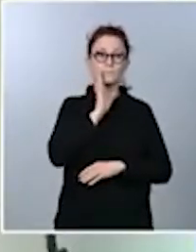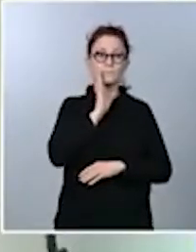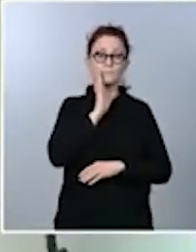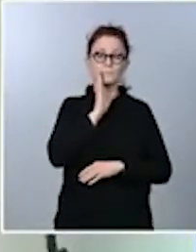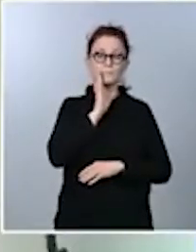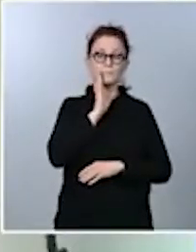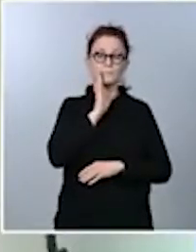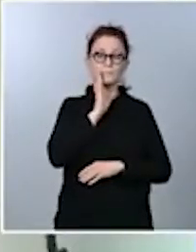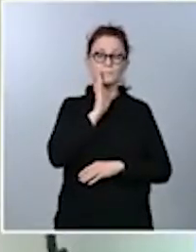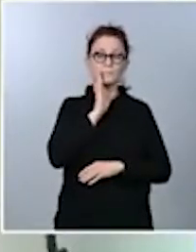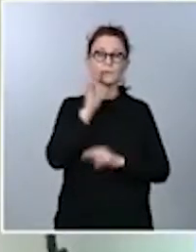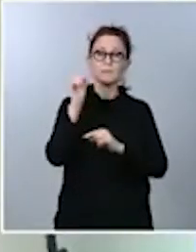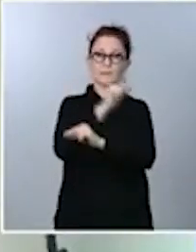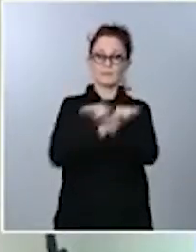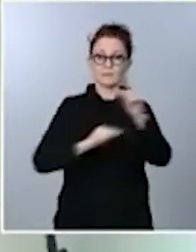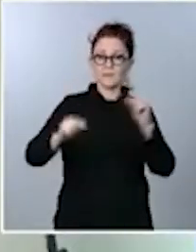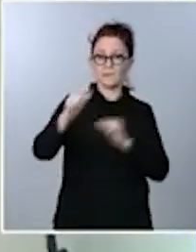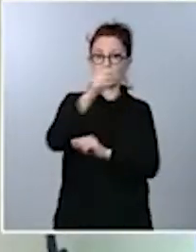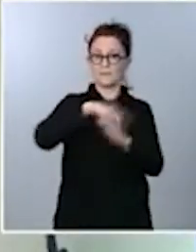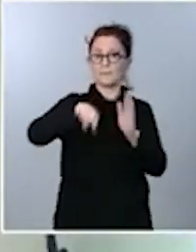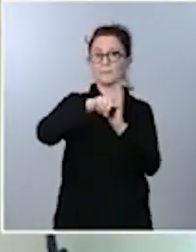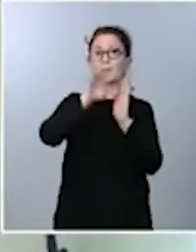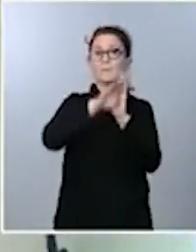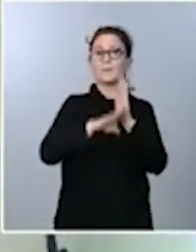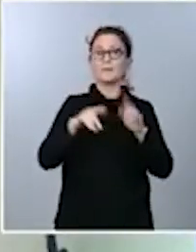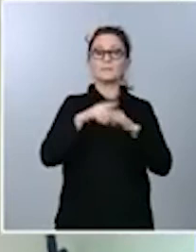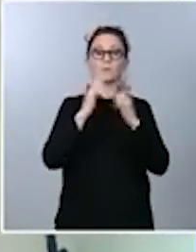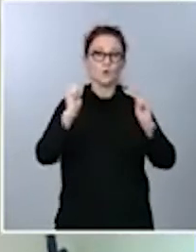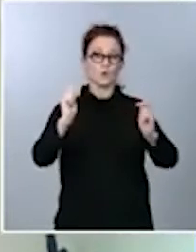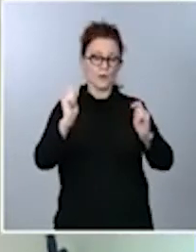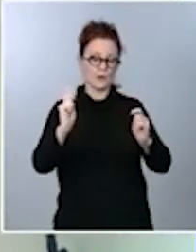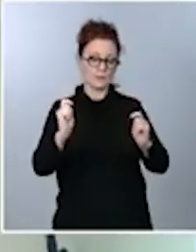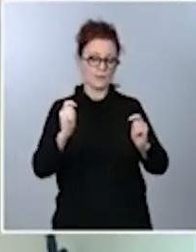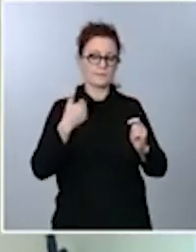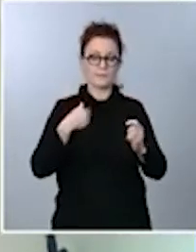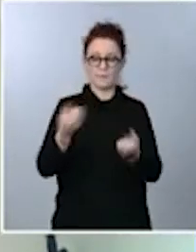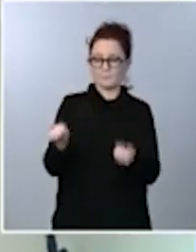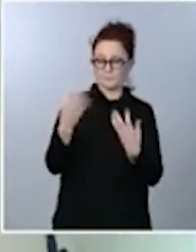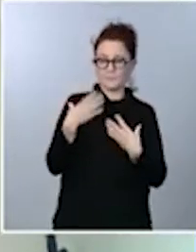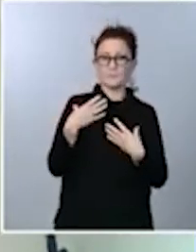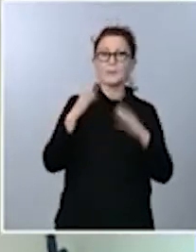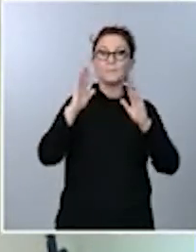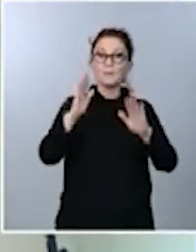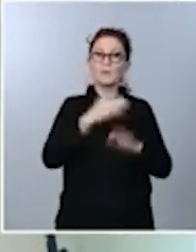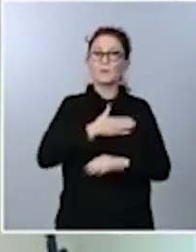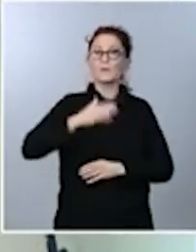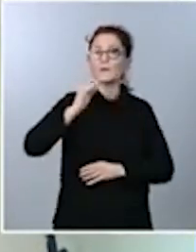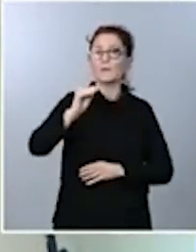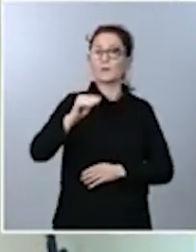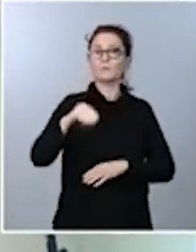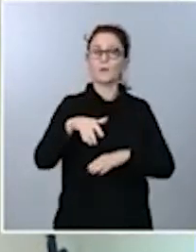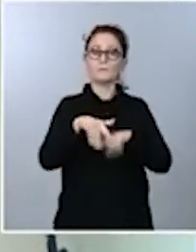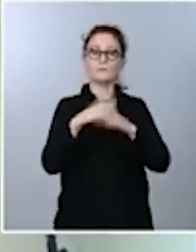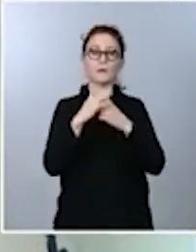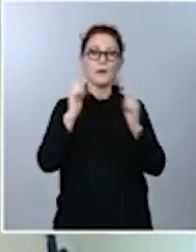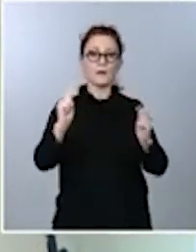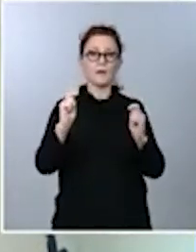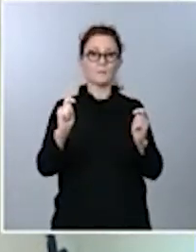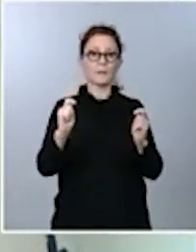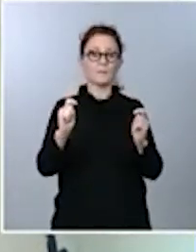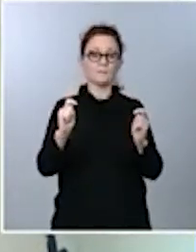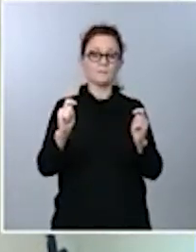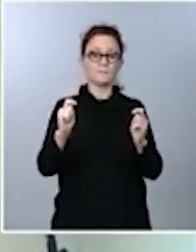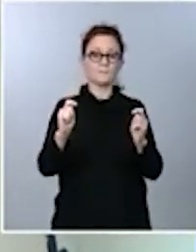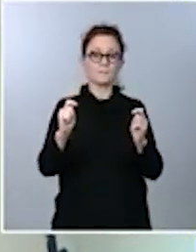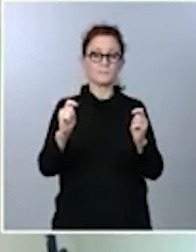está en debate esta medida del estado de alarma, quería preguntarle si ese estado de alarma, por ejemplo, estaría extendido en caso de